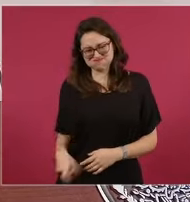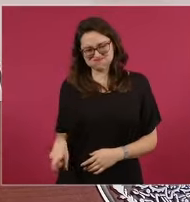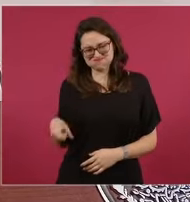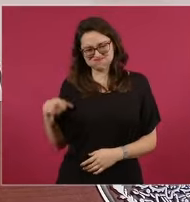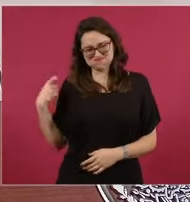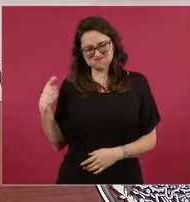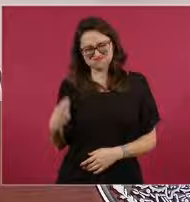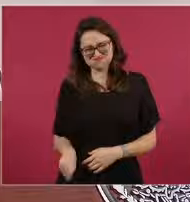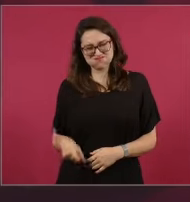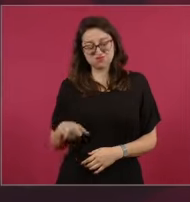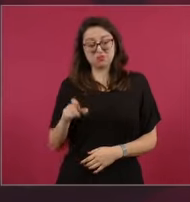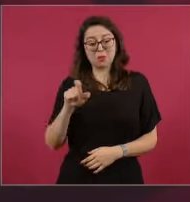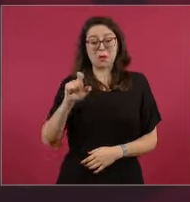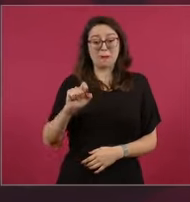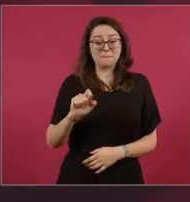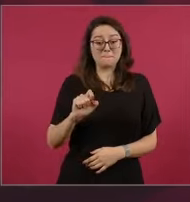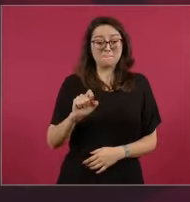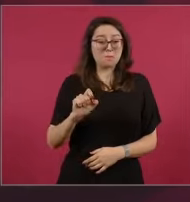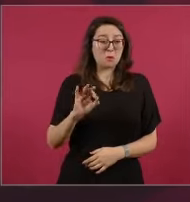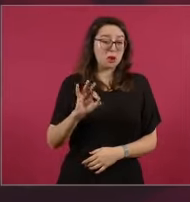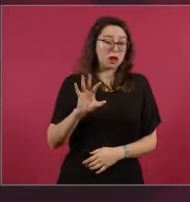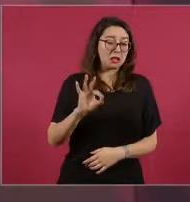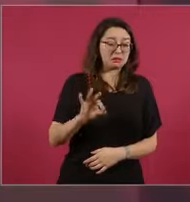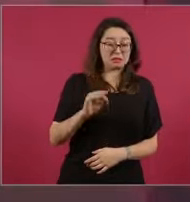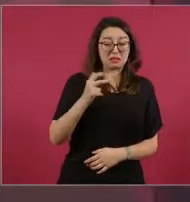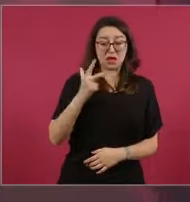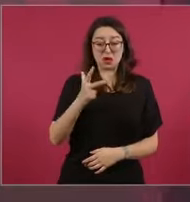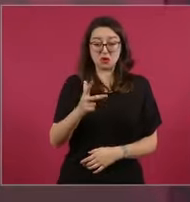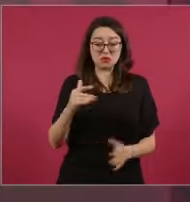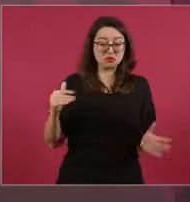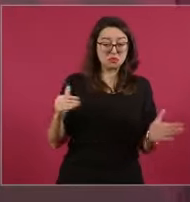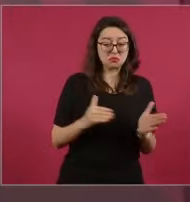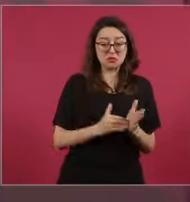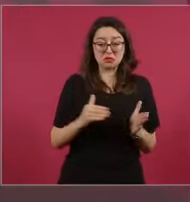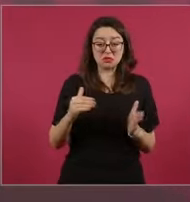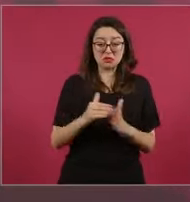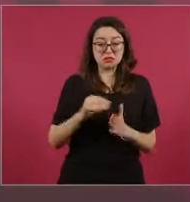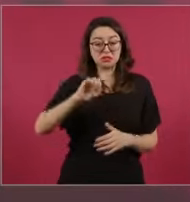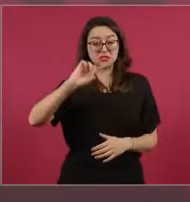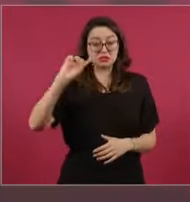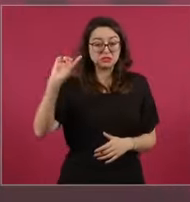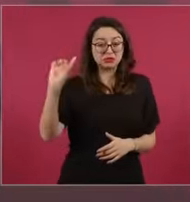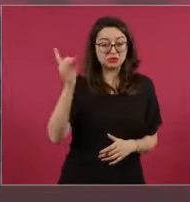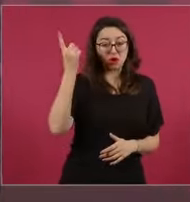tienen los 24 cuarenta y ocho mil millones de dólares